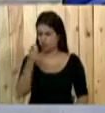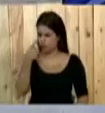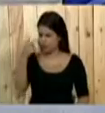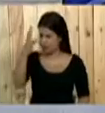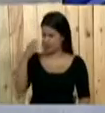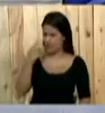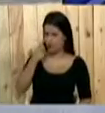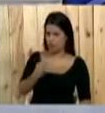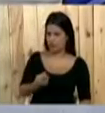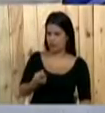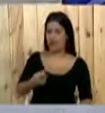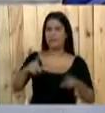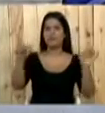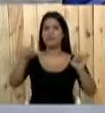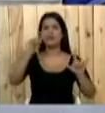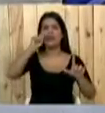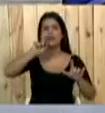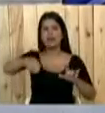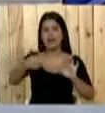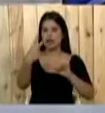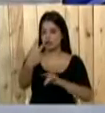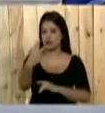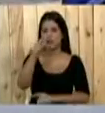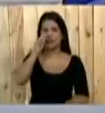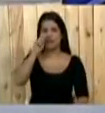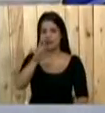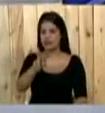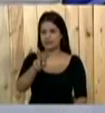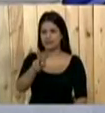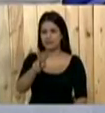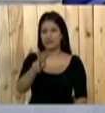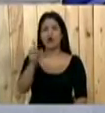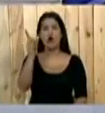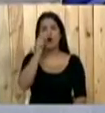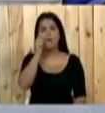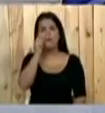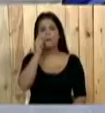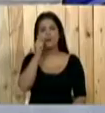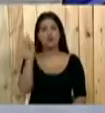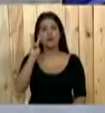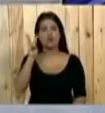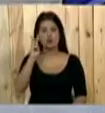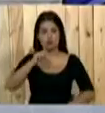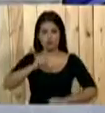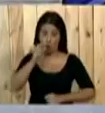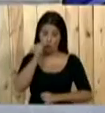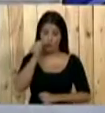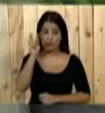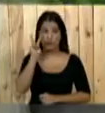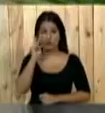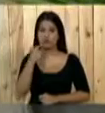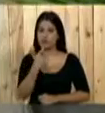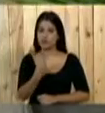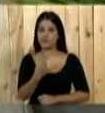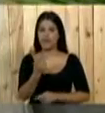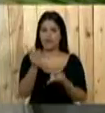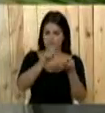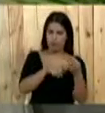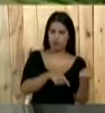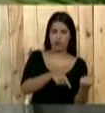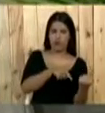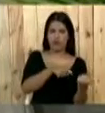Un programa que pasa en Tevez, Winston Vallenilla, saludo a Winston, que hace su esposa